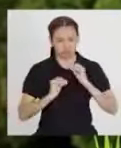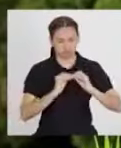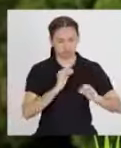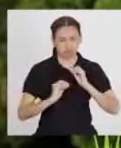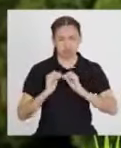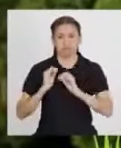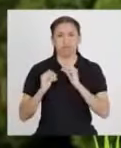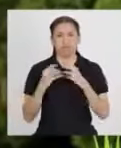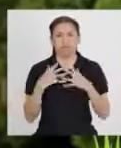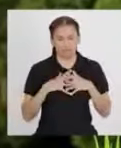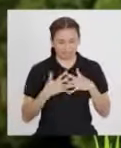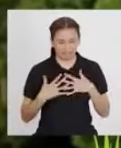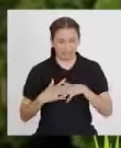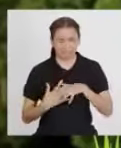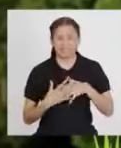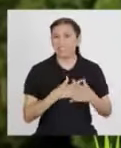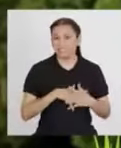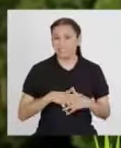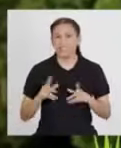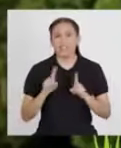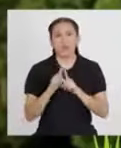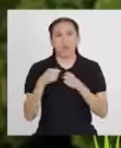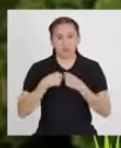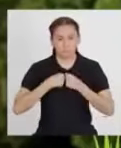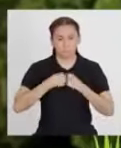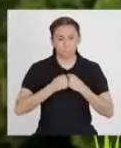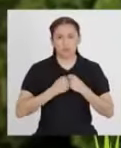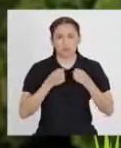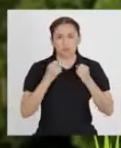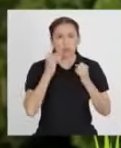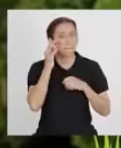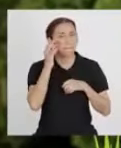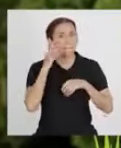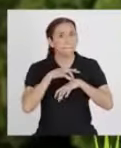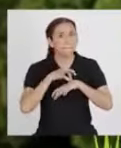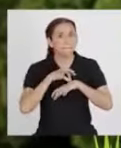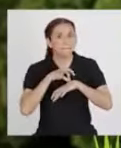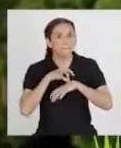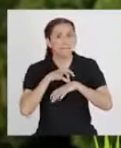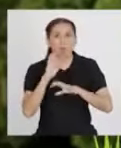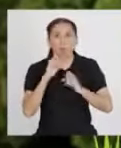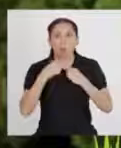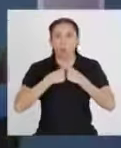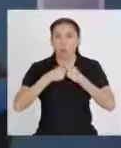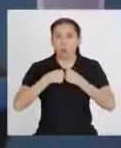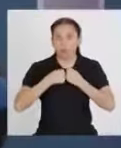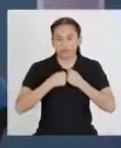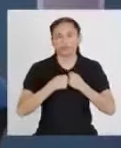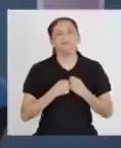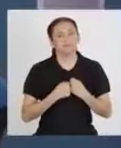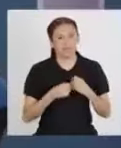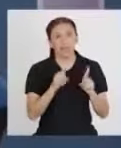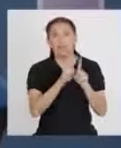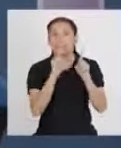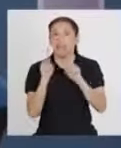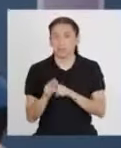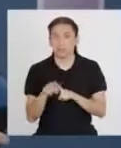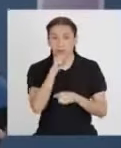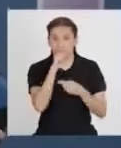reparación de tejidos. Como los músculos, la piel o los huesos. Además,